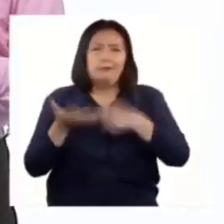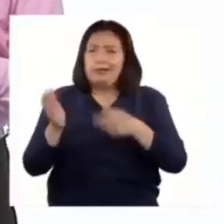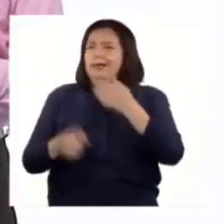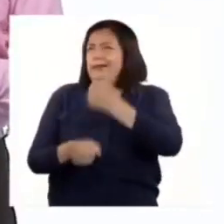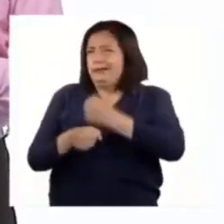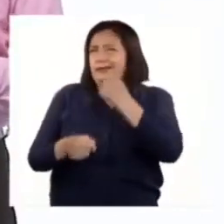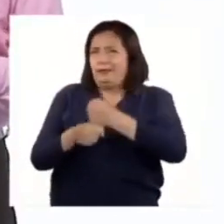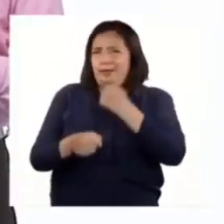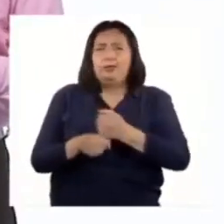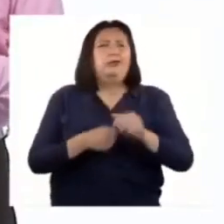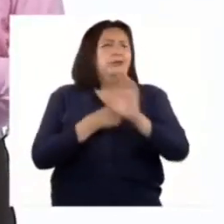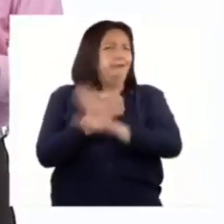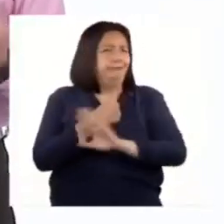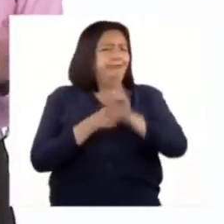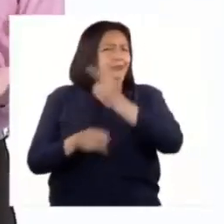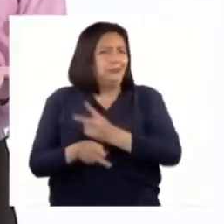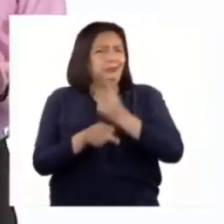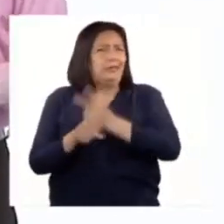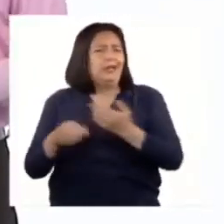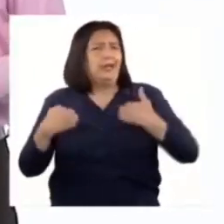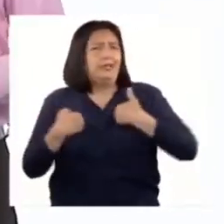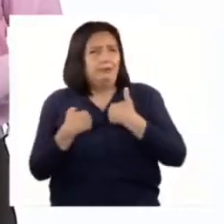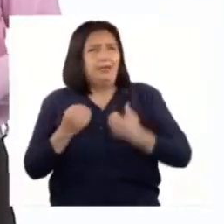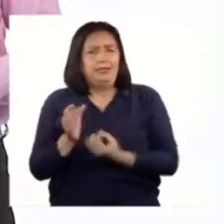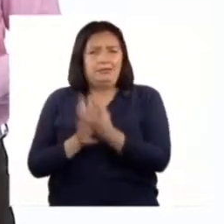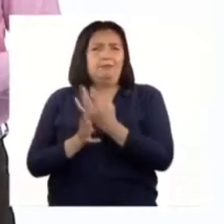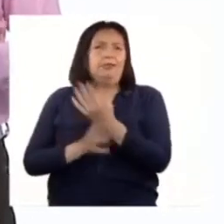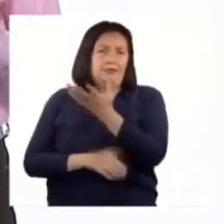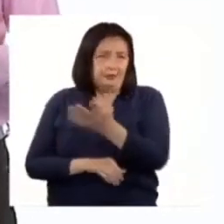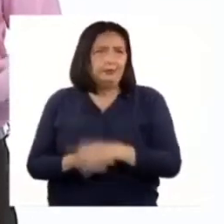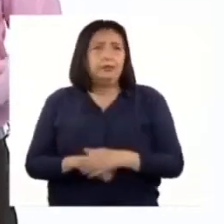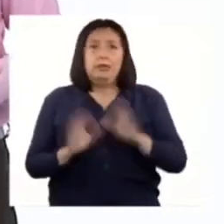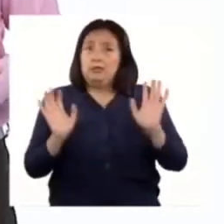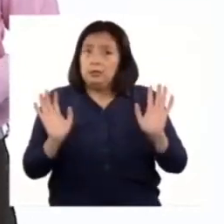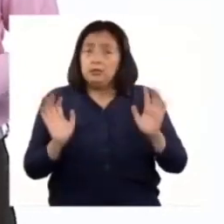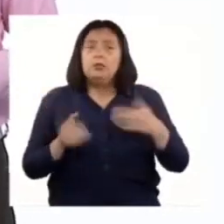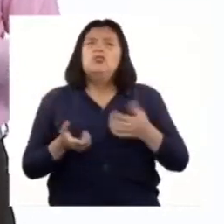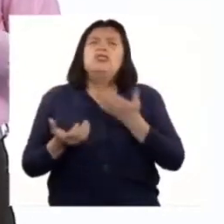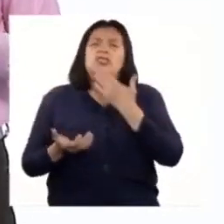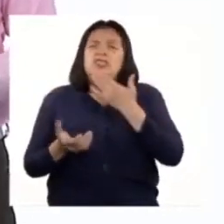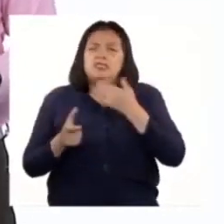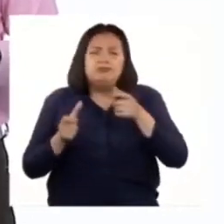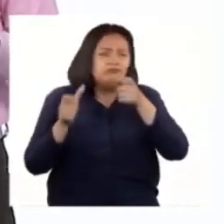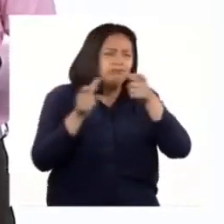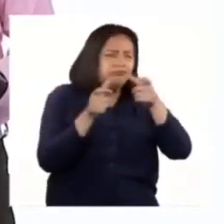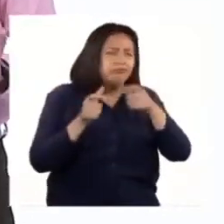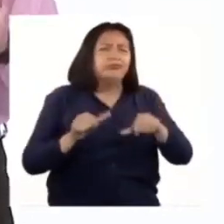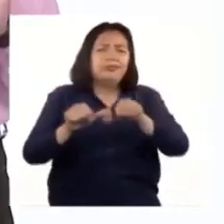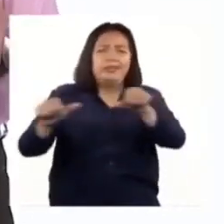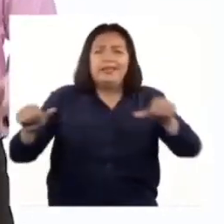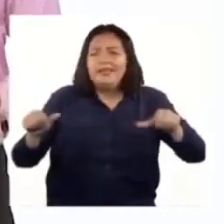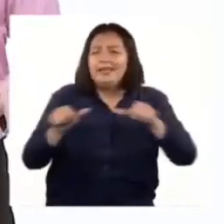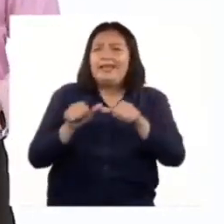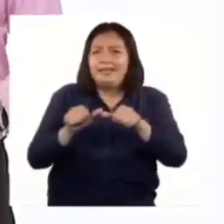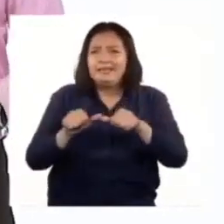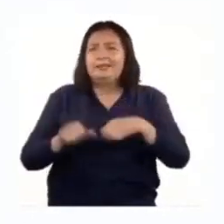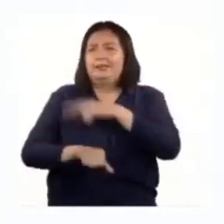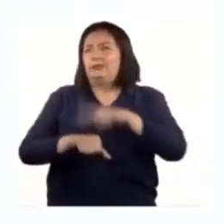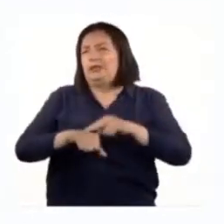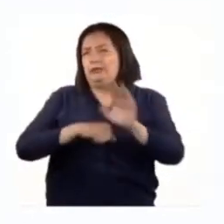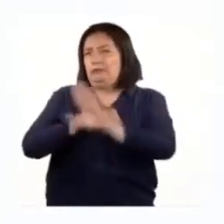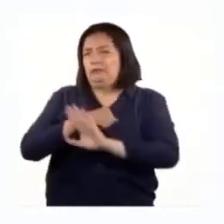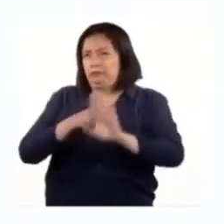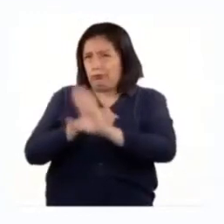acciones en favor de la conservación de animales y plantas, que son monitoreados en las áreas naturales protegidas.